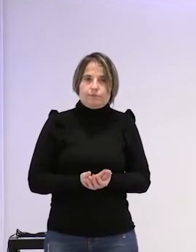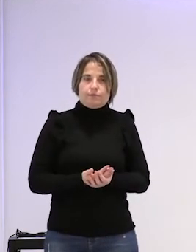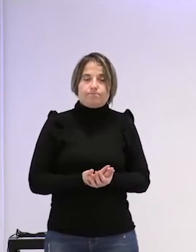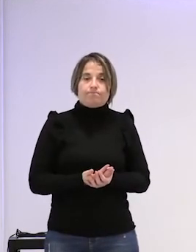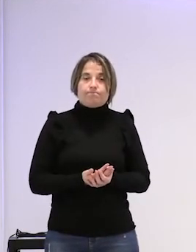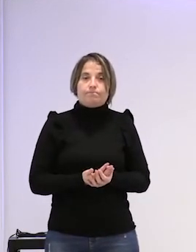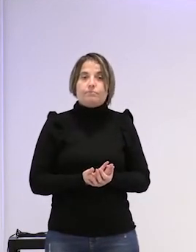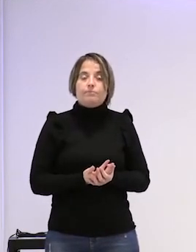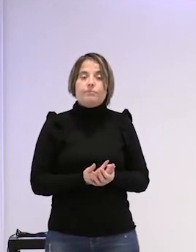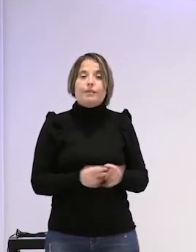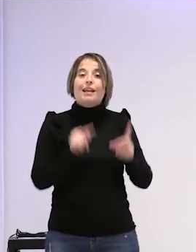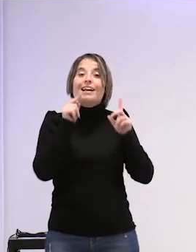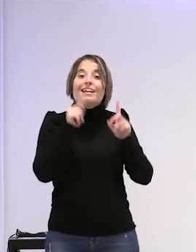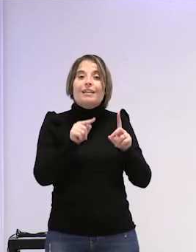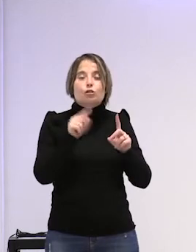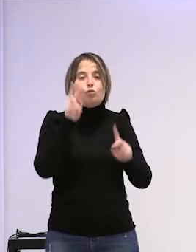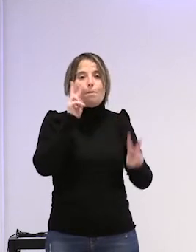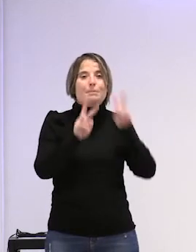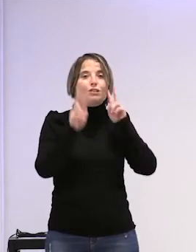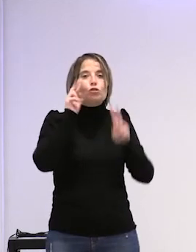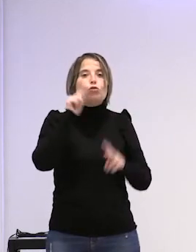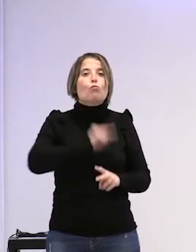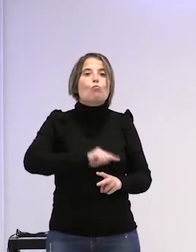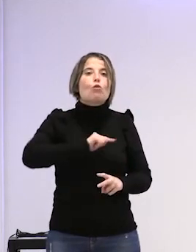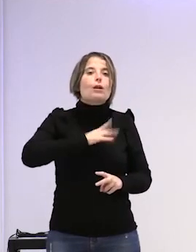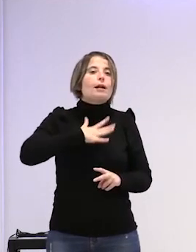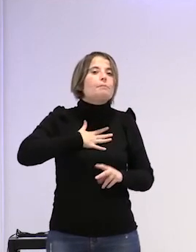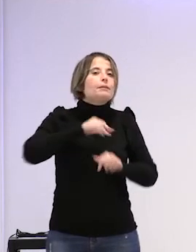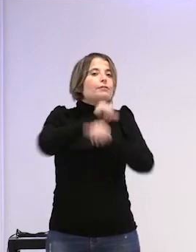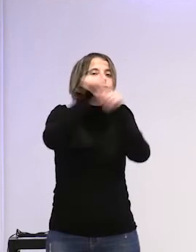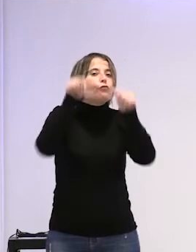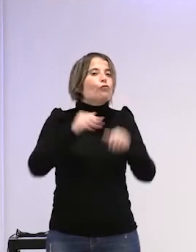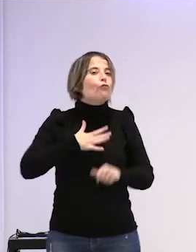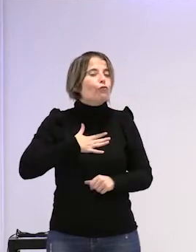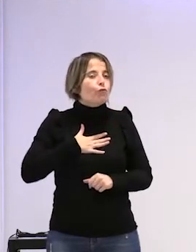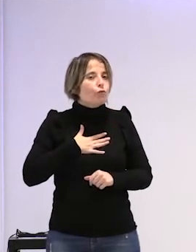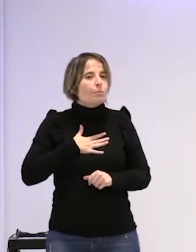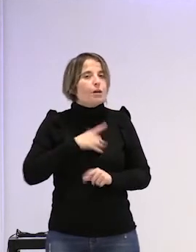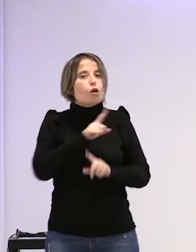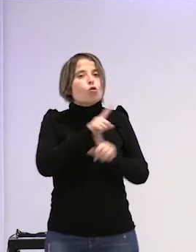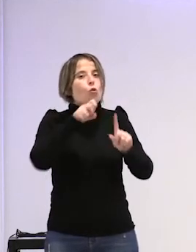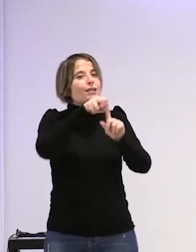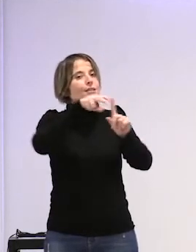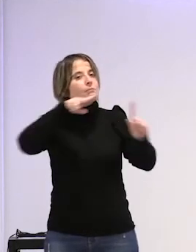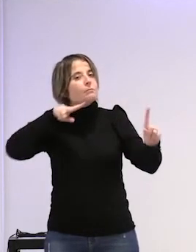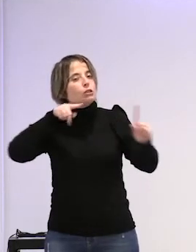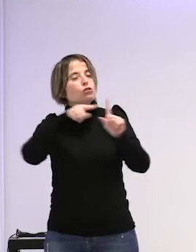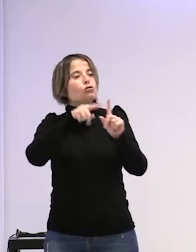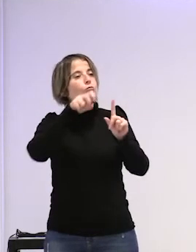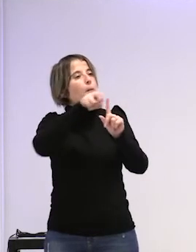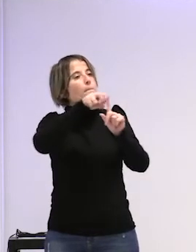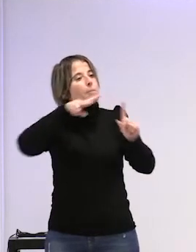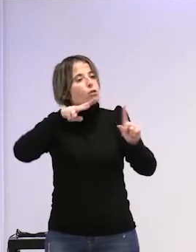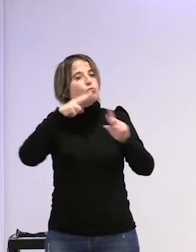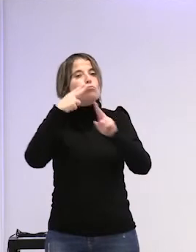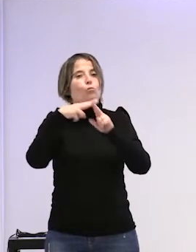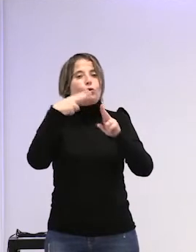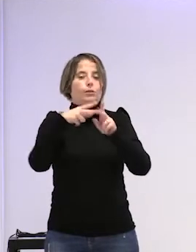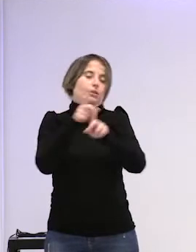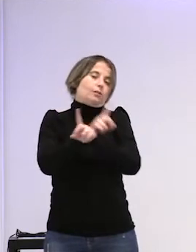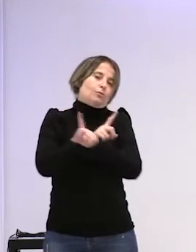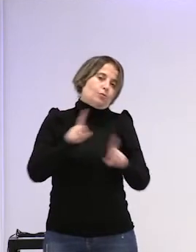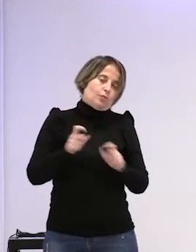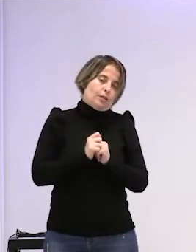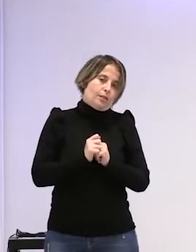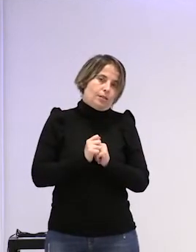y eso es una visión exclusivamente moral para mi forma de ver no es una visión tan política como